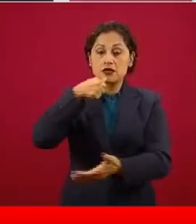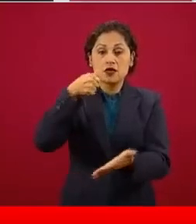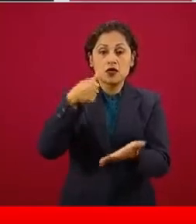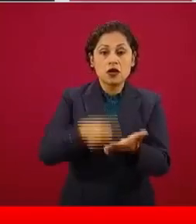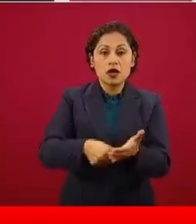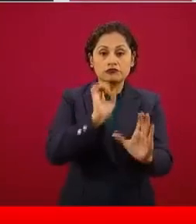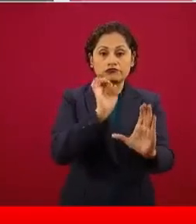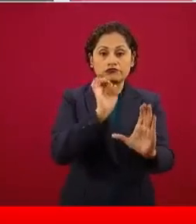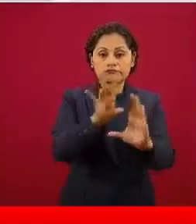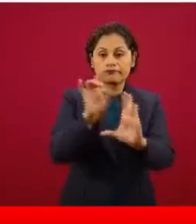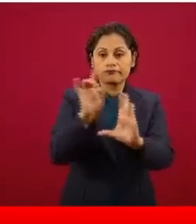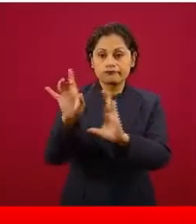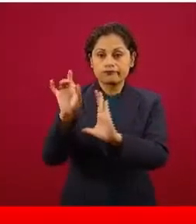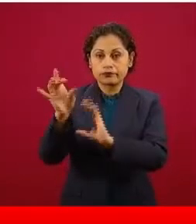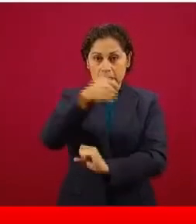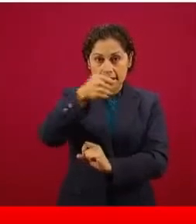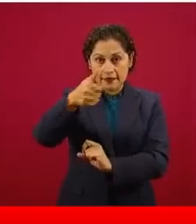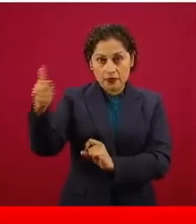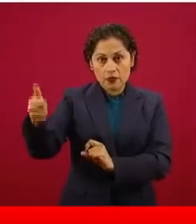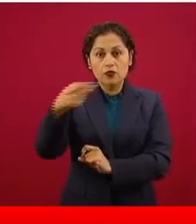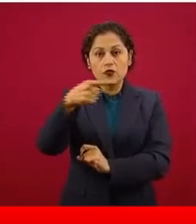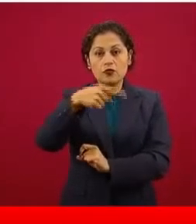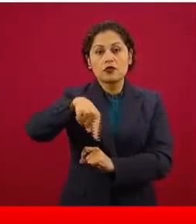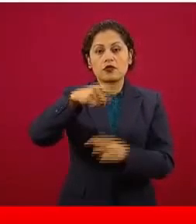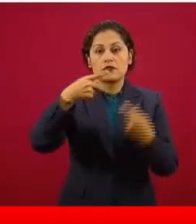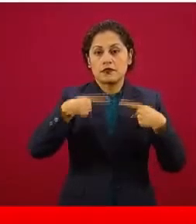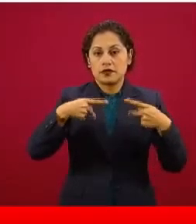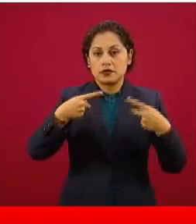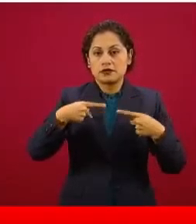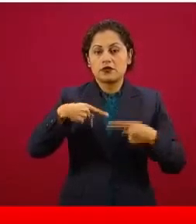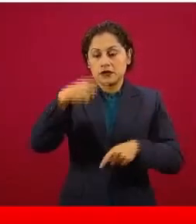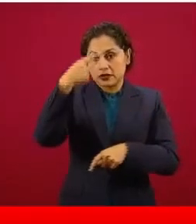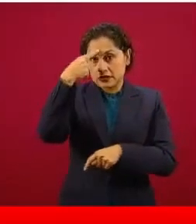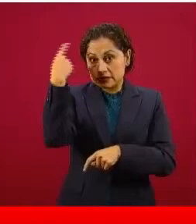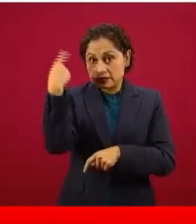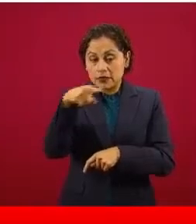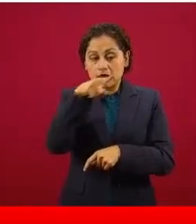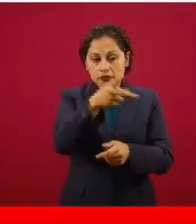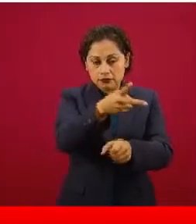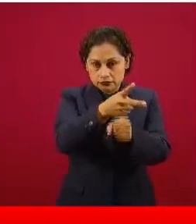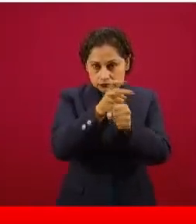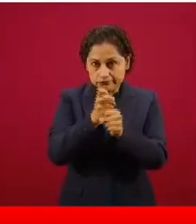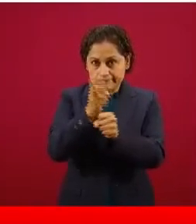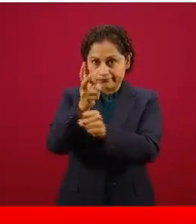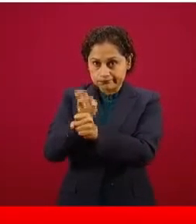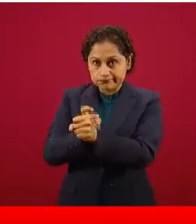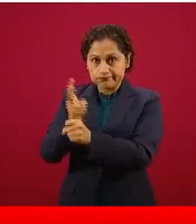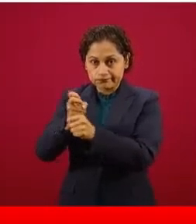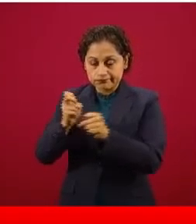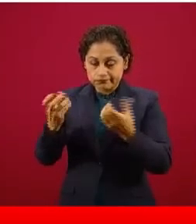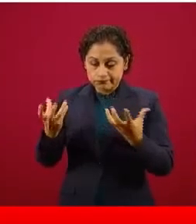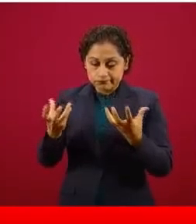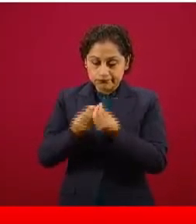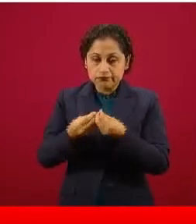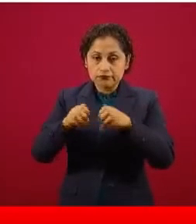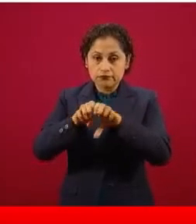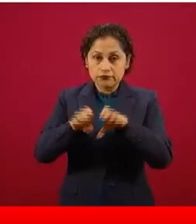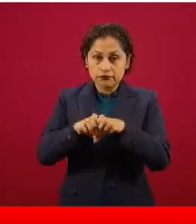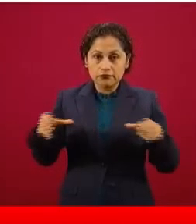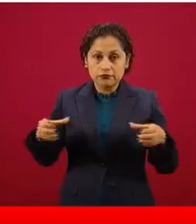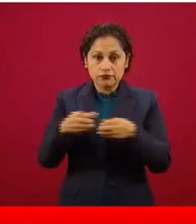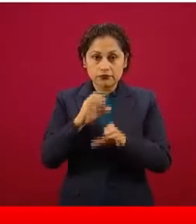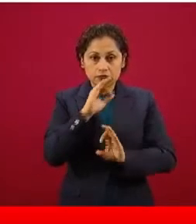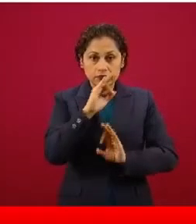para invitarlos a que se incorporen a la atención de nuestros pacientes COVID. Siguiente.